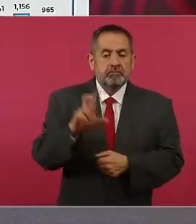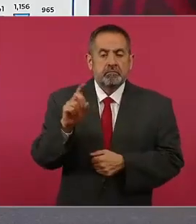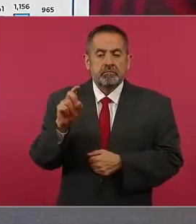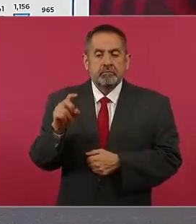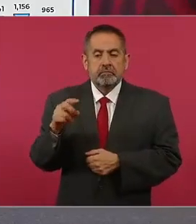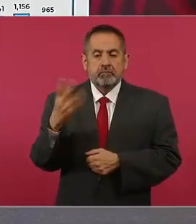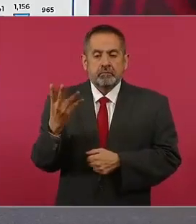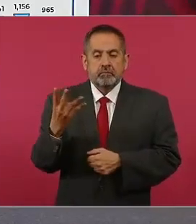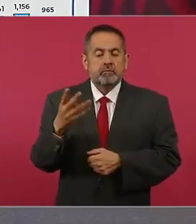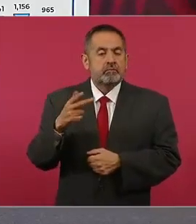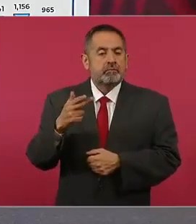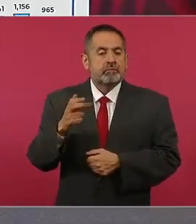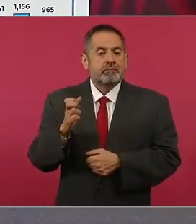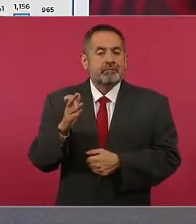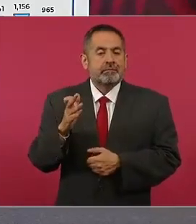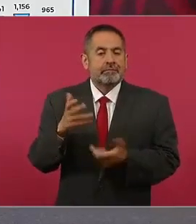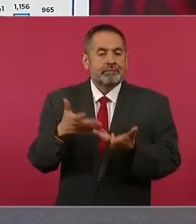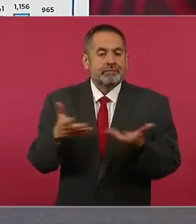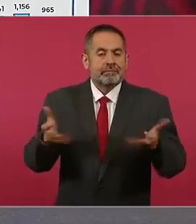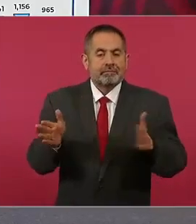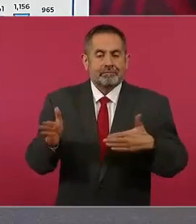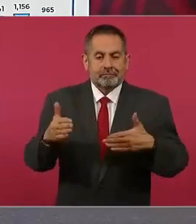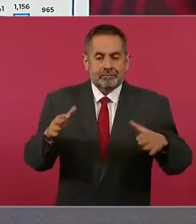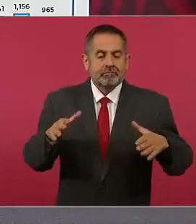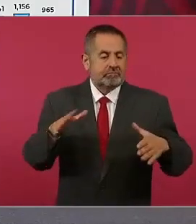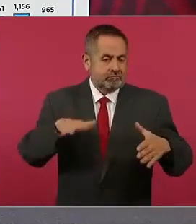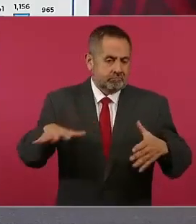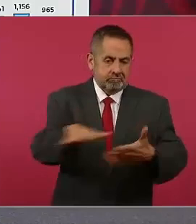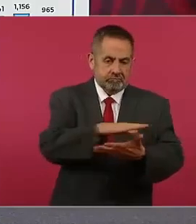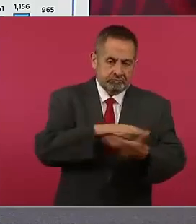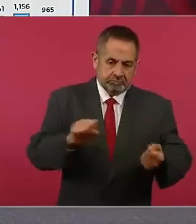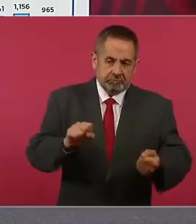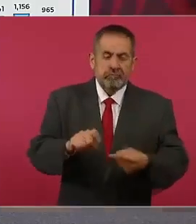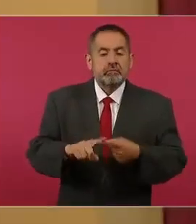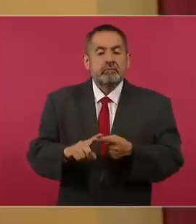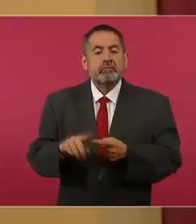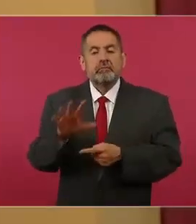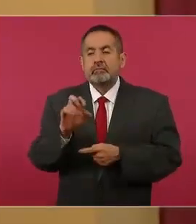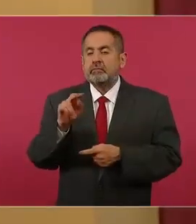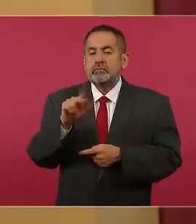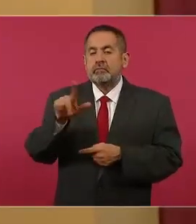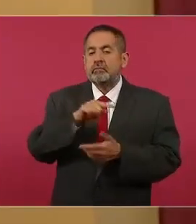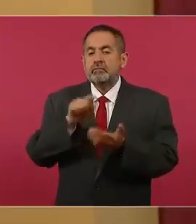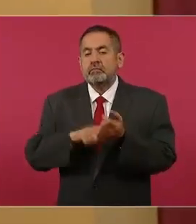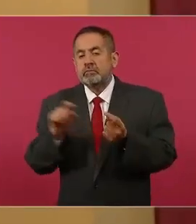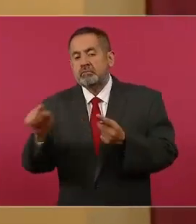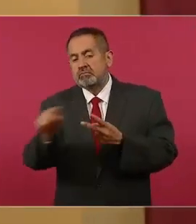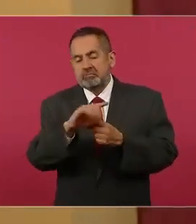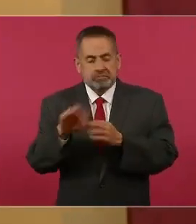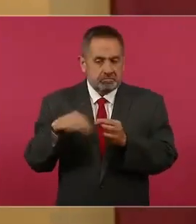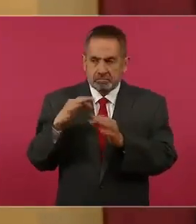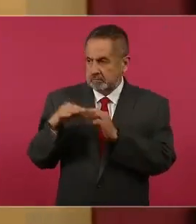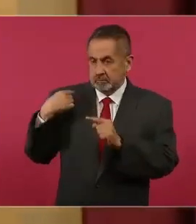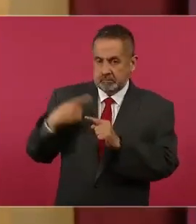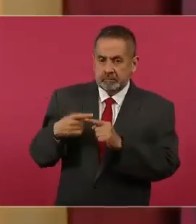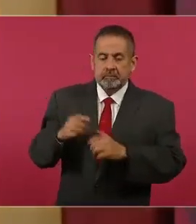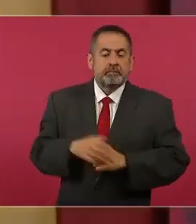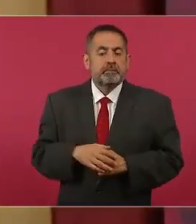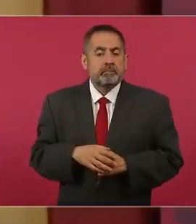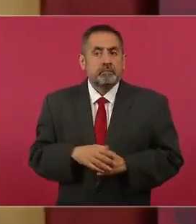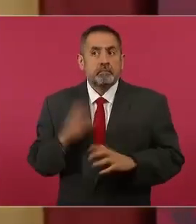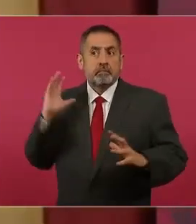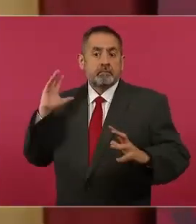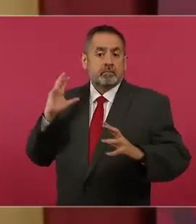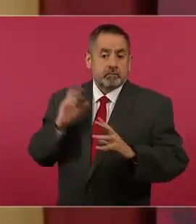En el mes llevamos 580 plantíos en 87 hectáreas. En lo que va de la